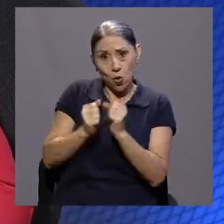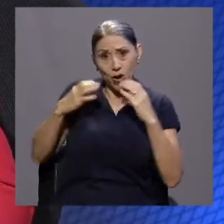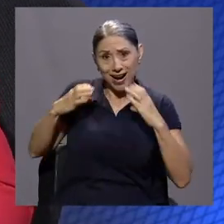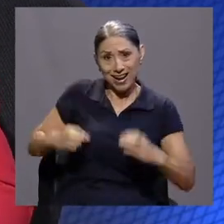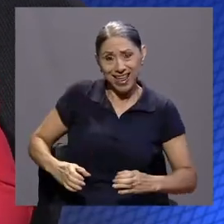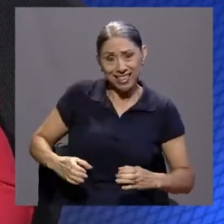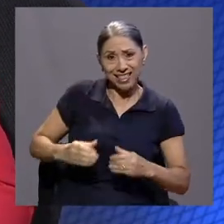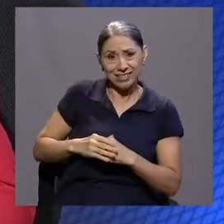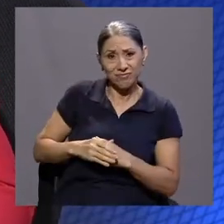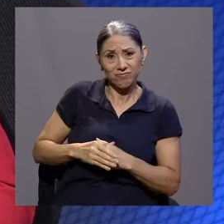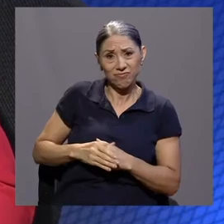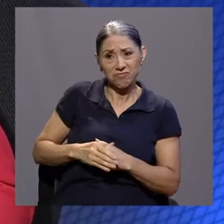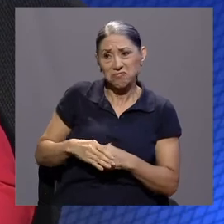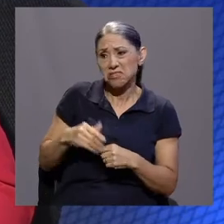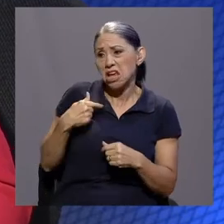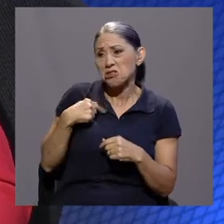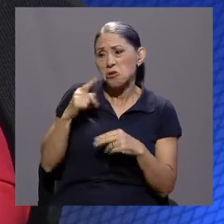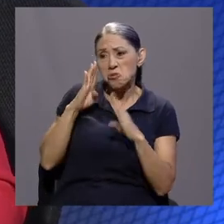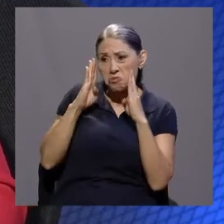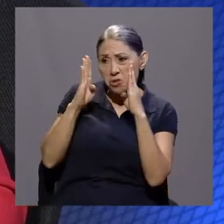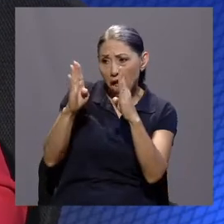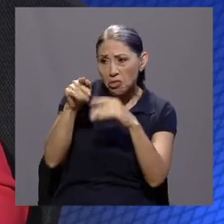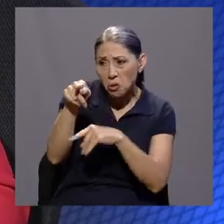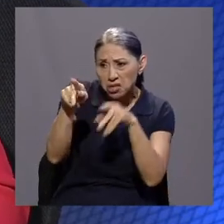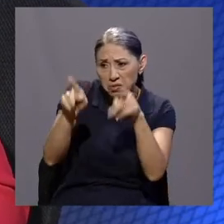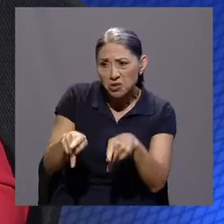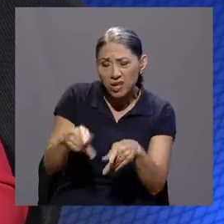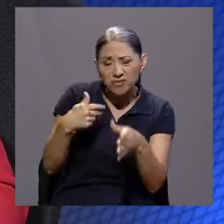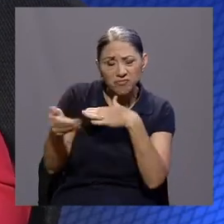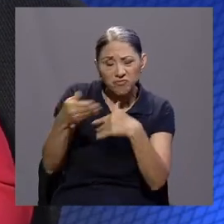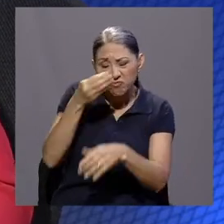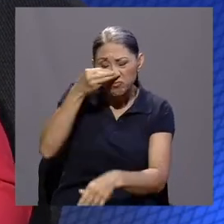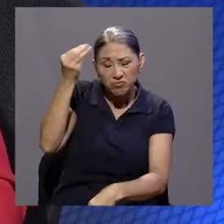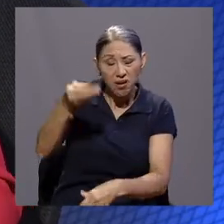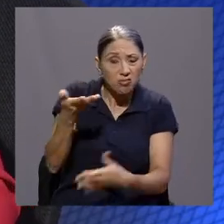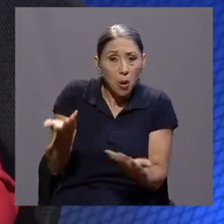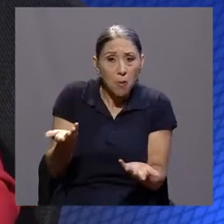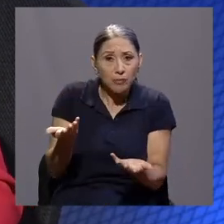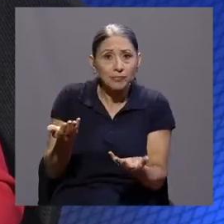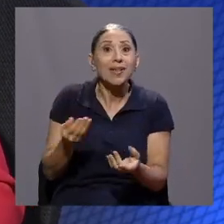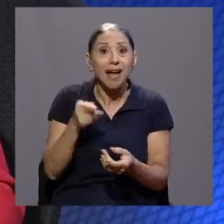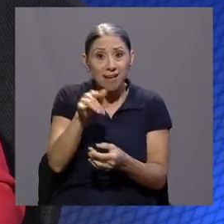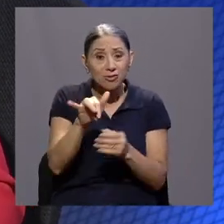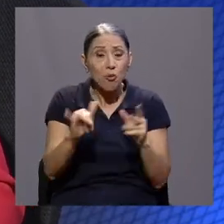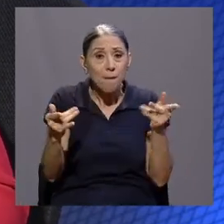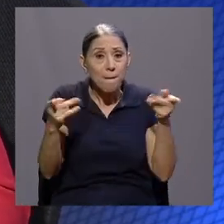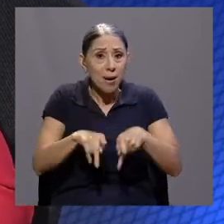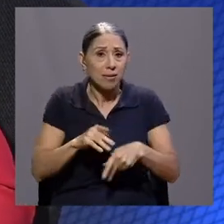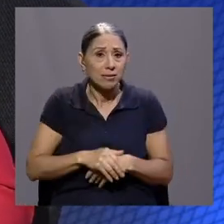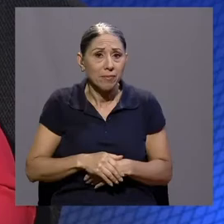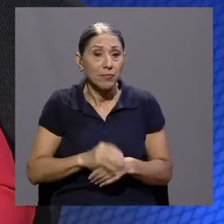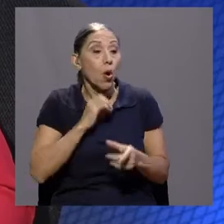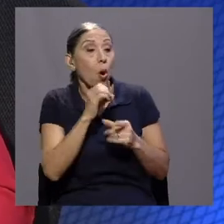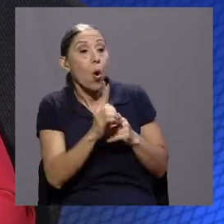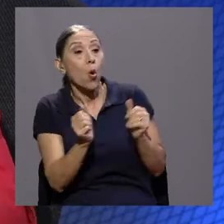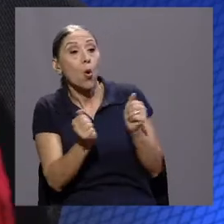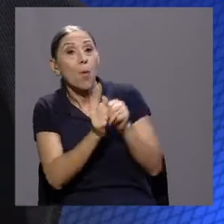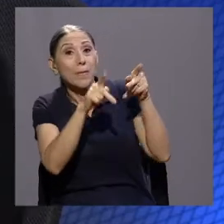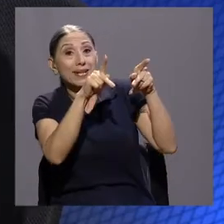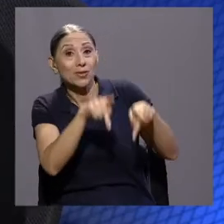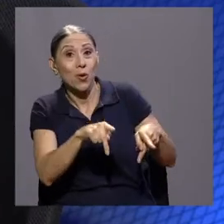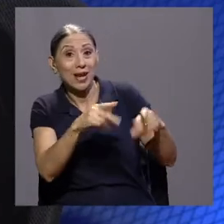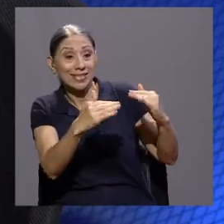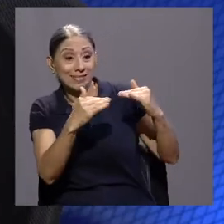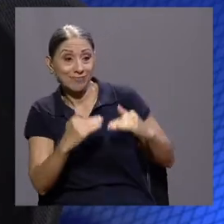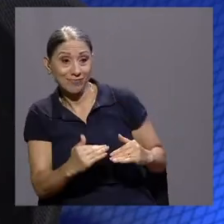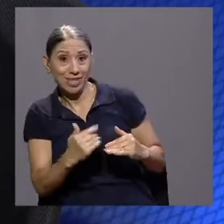ya no me va a importar el tipo de trato que yo realice a mis clientes. O que yo realice al personal que tengo a cargo. Porque ya no